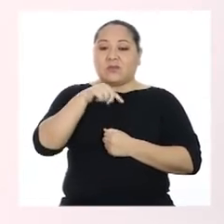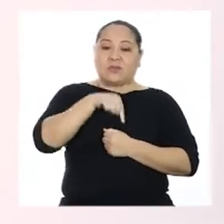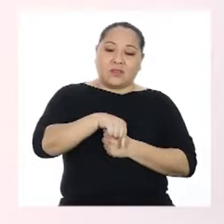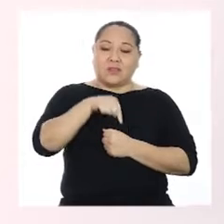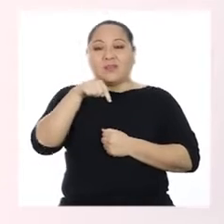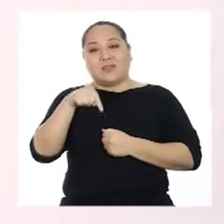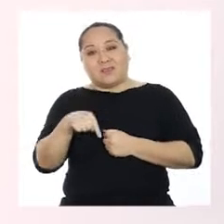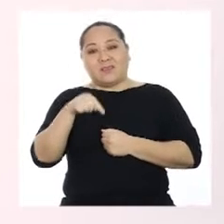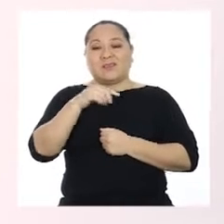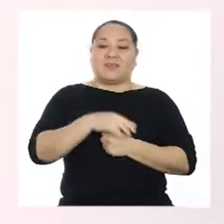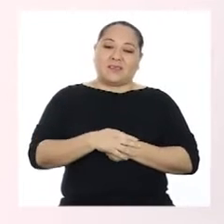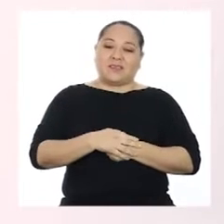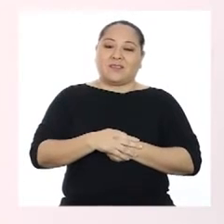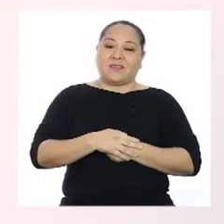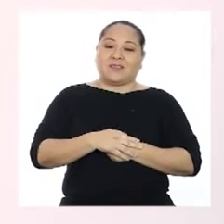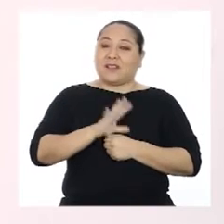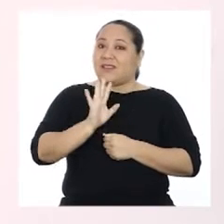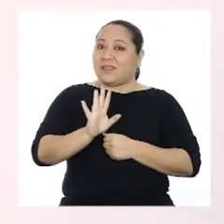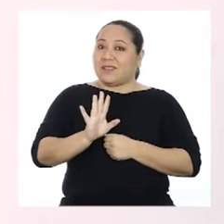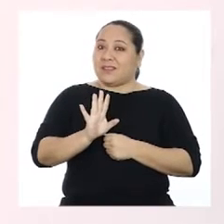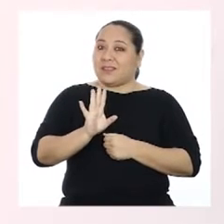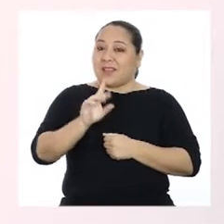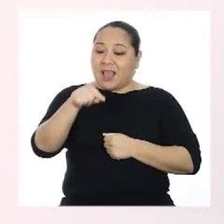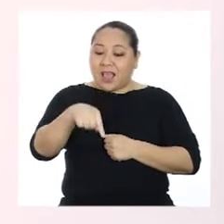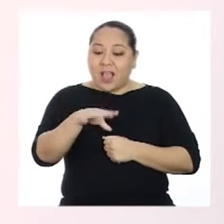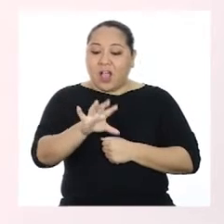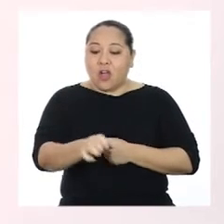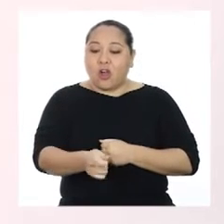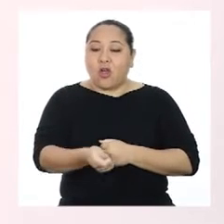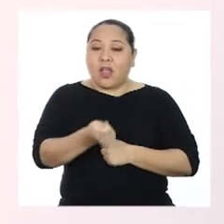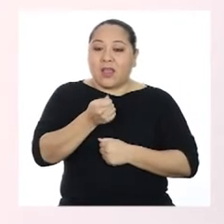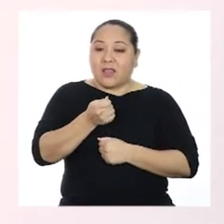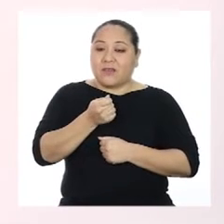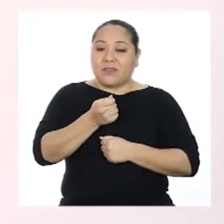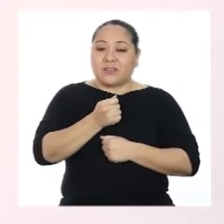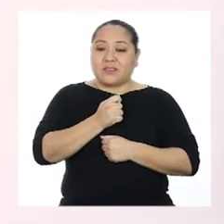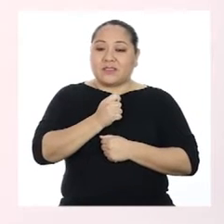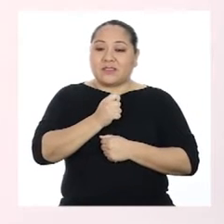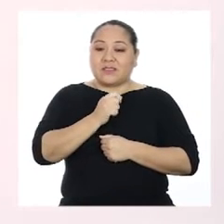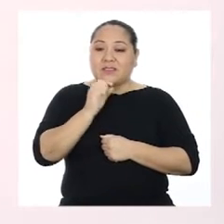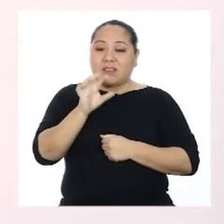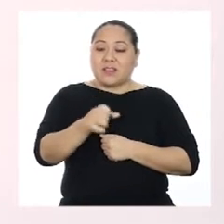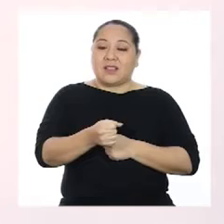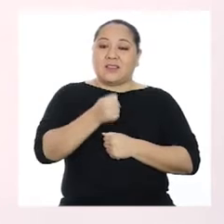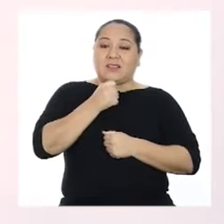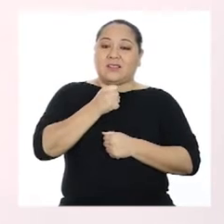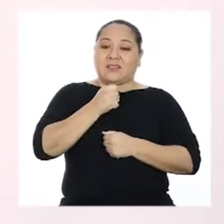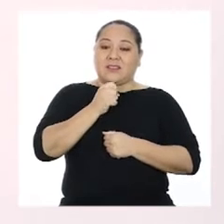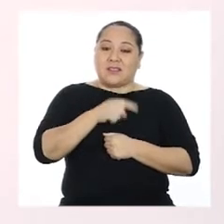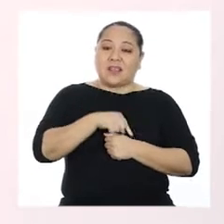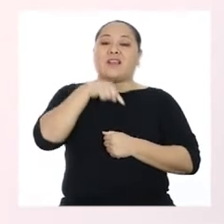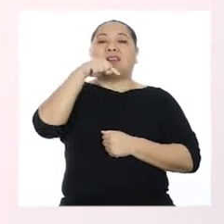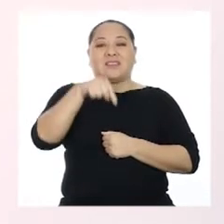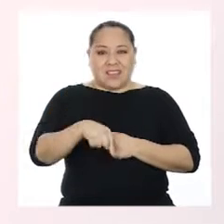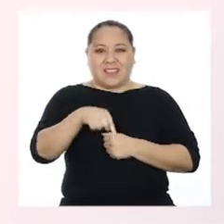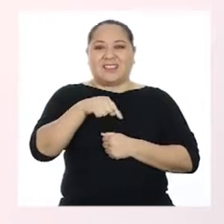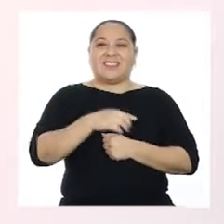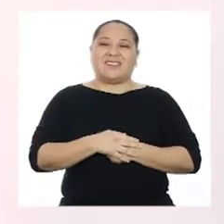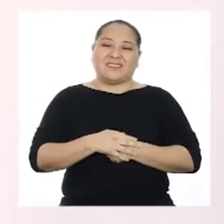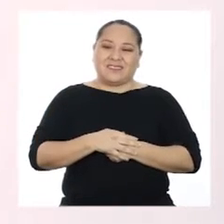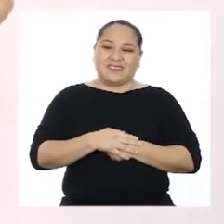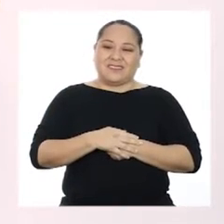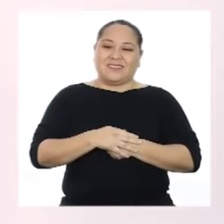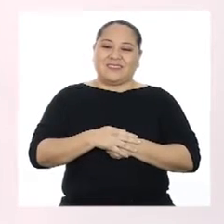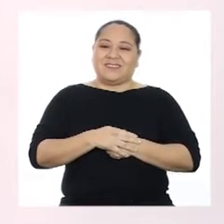eso. E, e, stop. Tenemos que recoger la ficha. Y recojo la ficha. Y